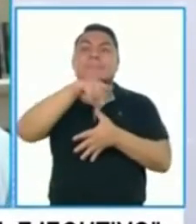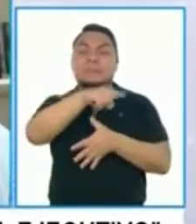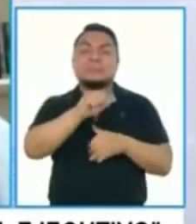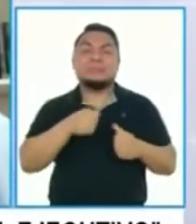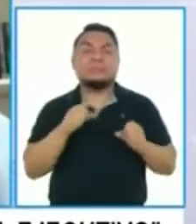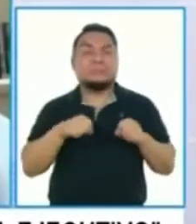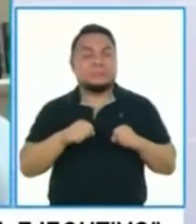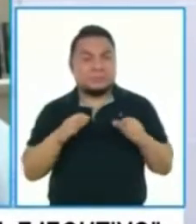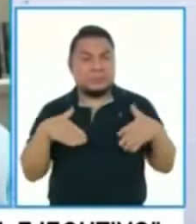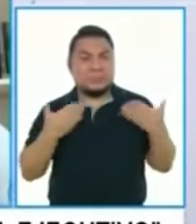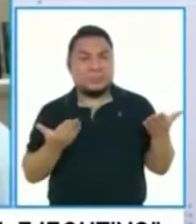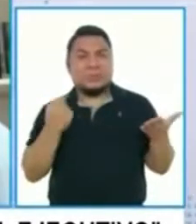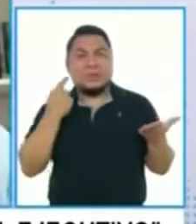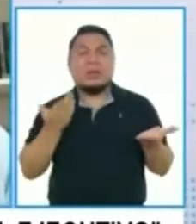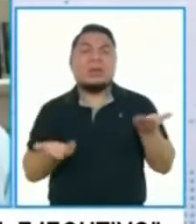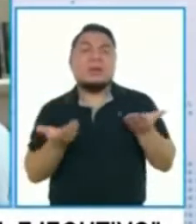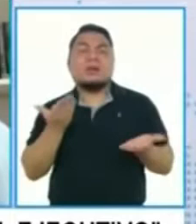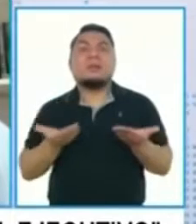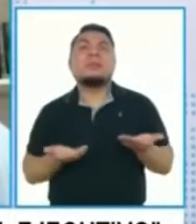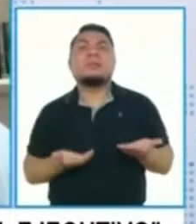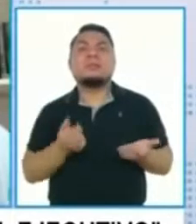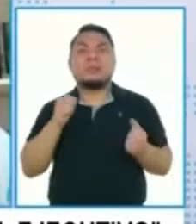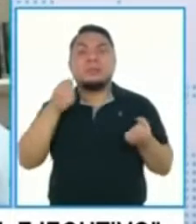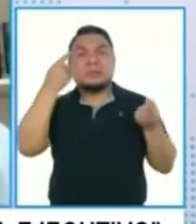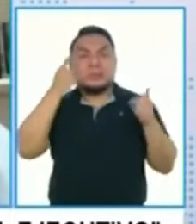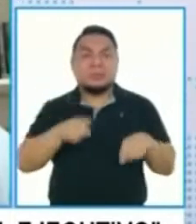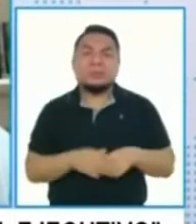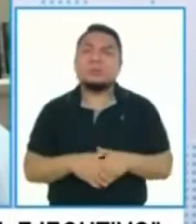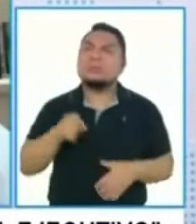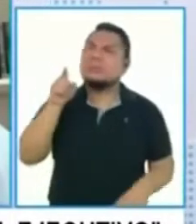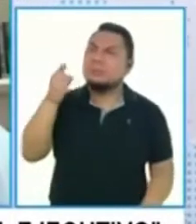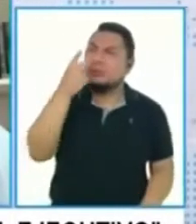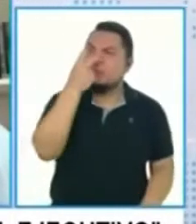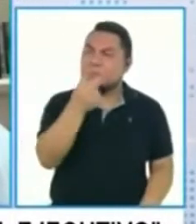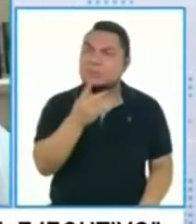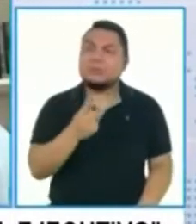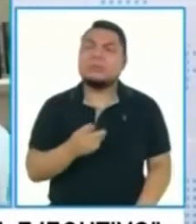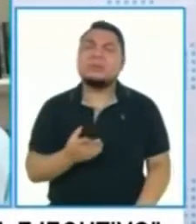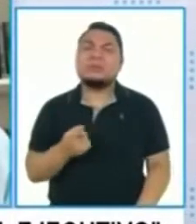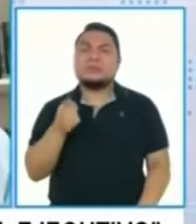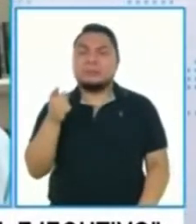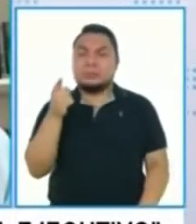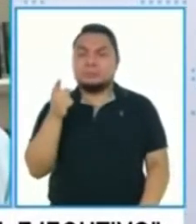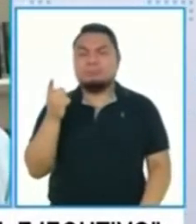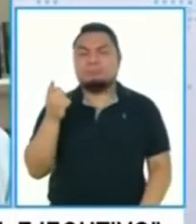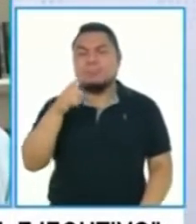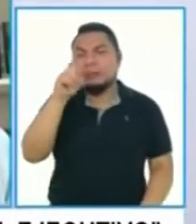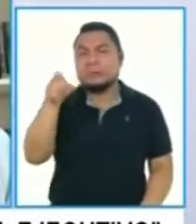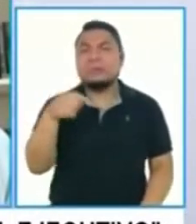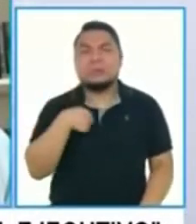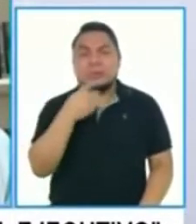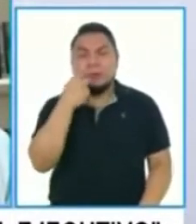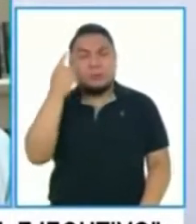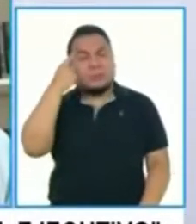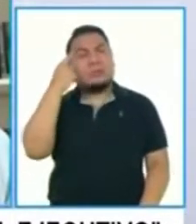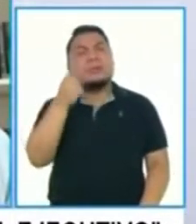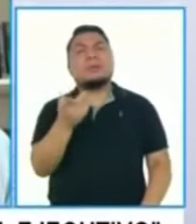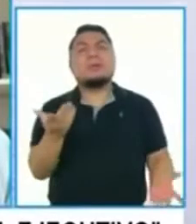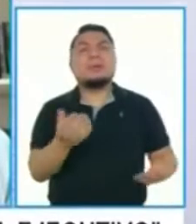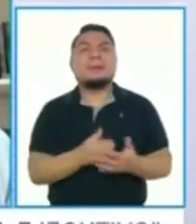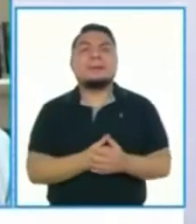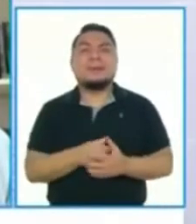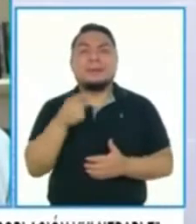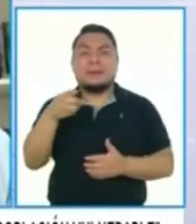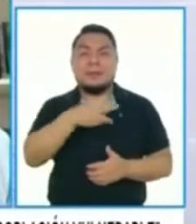servir muy bien, pues, de repente para poder llegar a un acuerdo. Usted ve que hay... O sea, lo que yo destaco es que